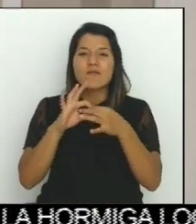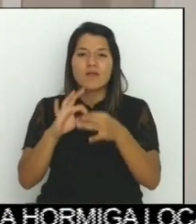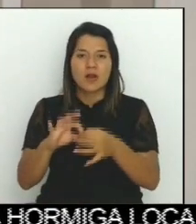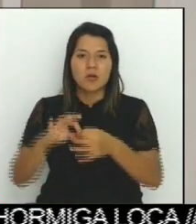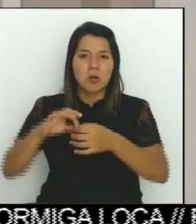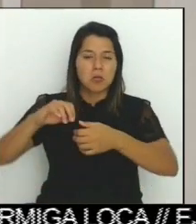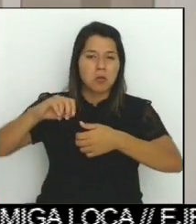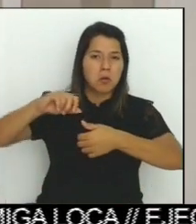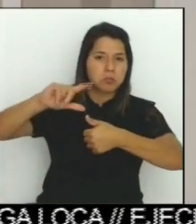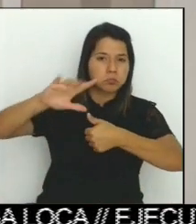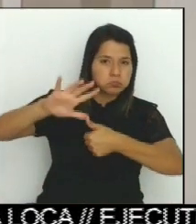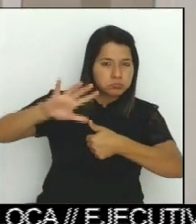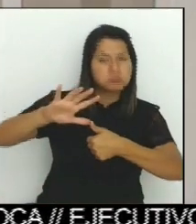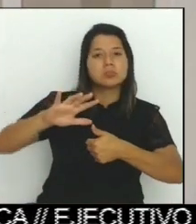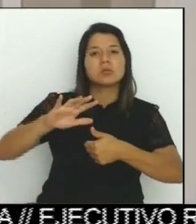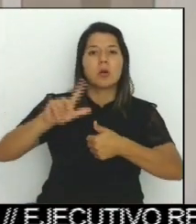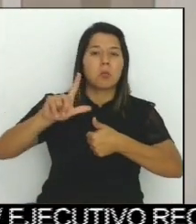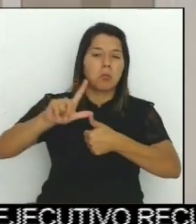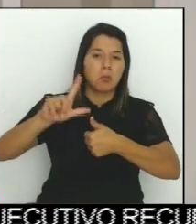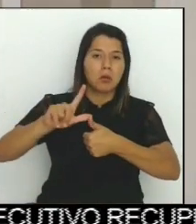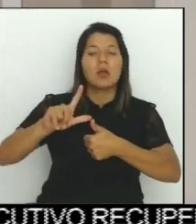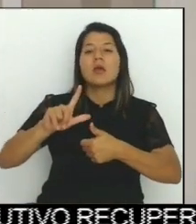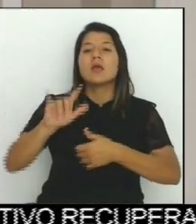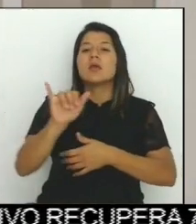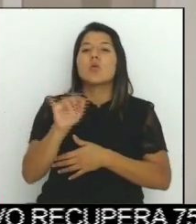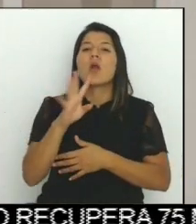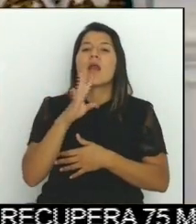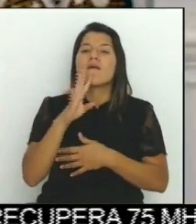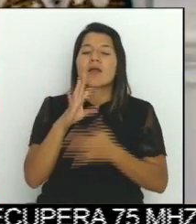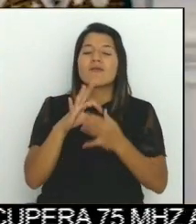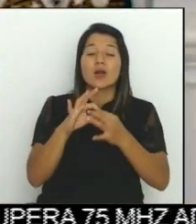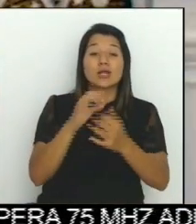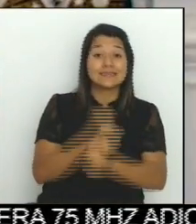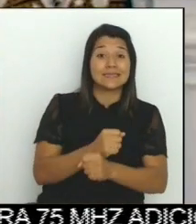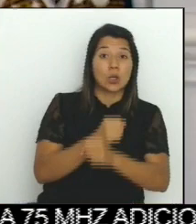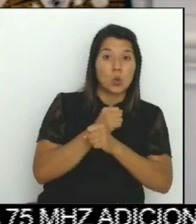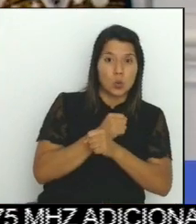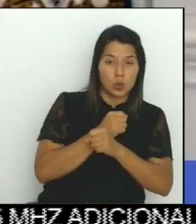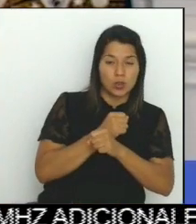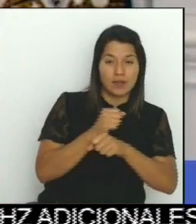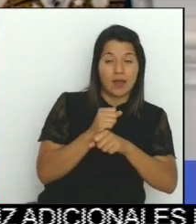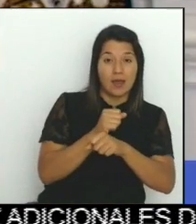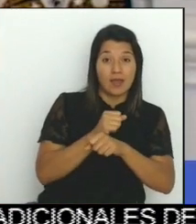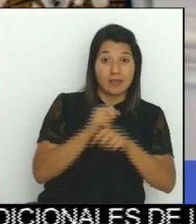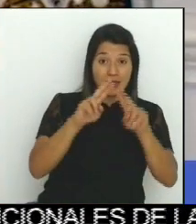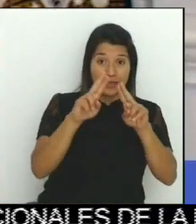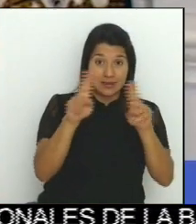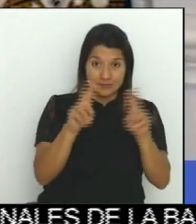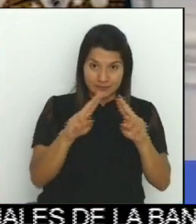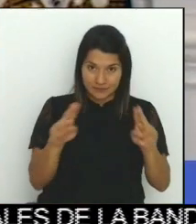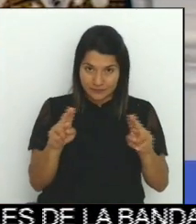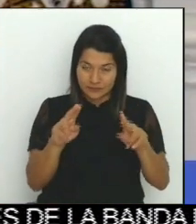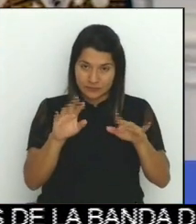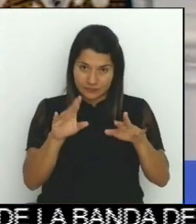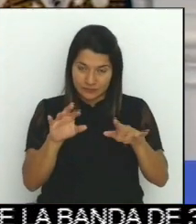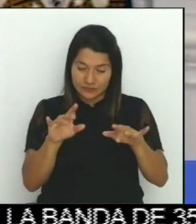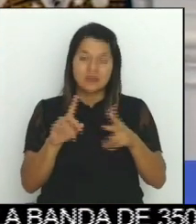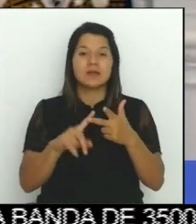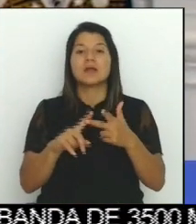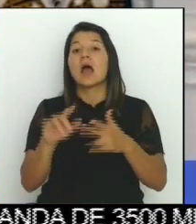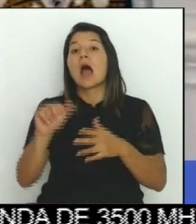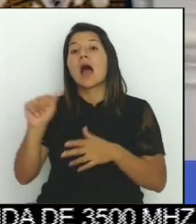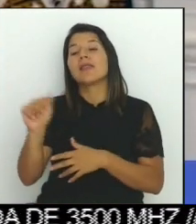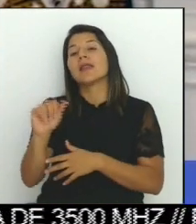ciberseguridad. A Chávez lo acompañará el canciller Arnoldo André Tinoco, el ministro de Comercio Exterior